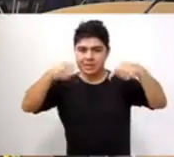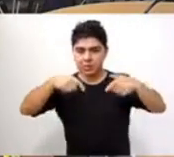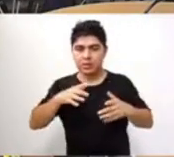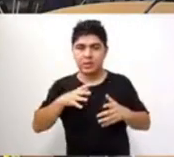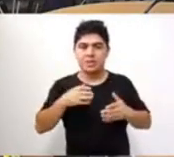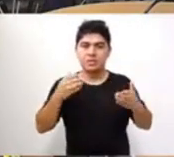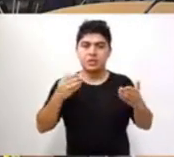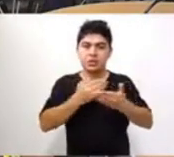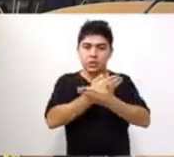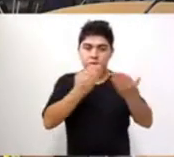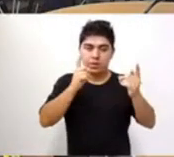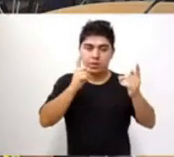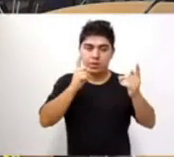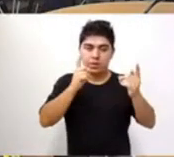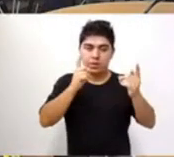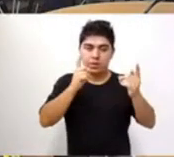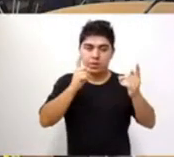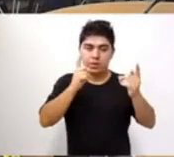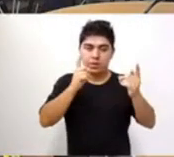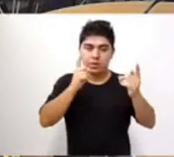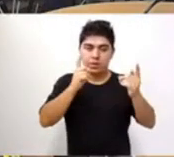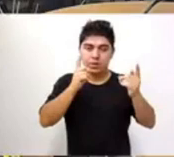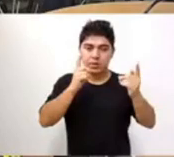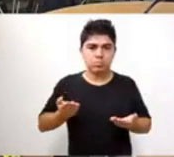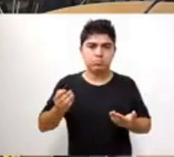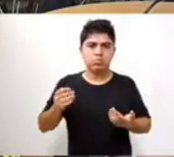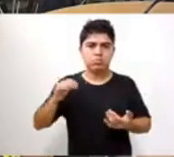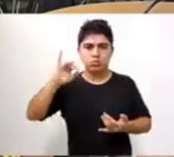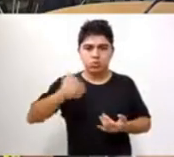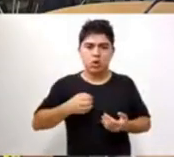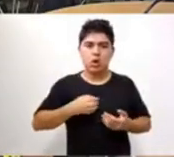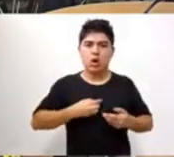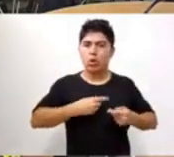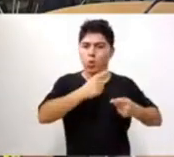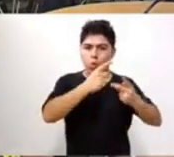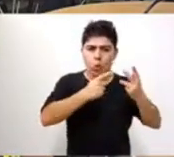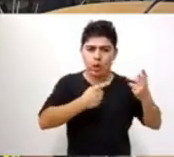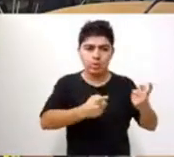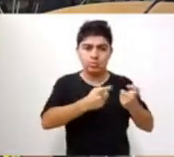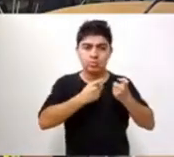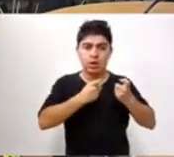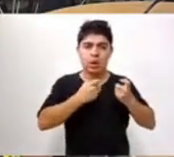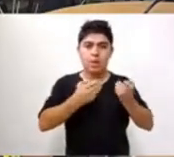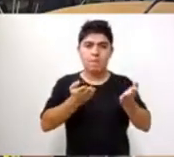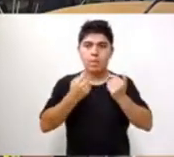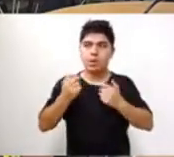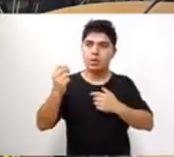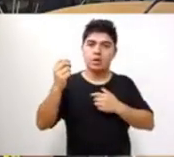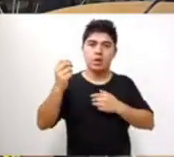al Gobierno Municipal, que pusieron a disposición todos los recursos necesarios para poder traer a estos capacitadores.